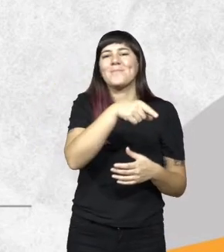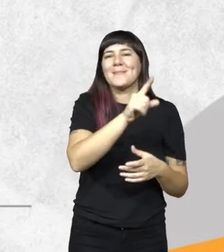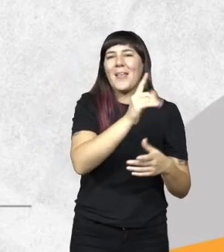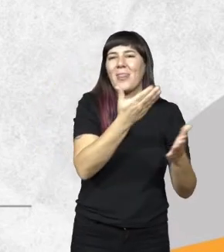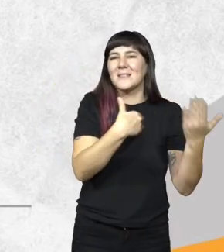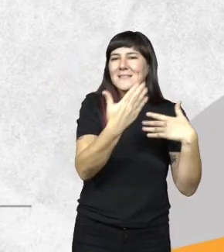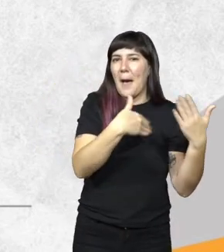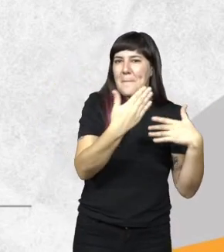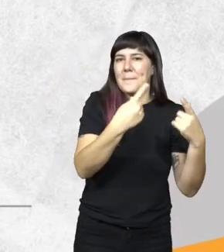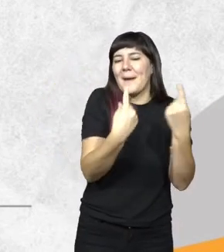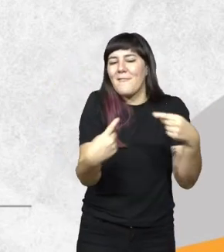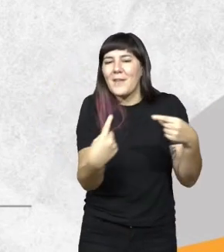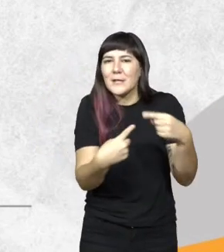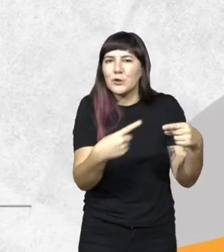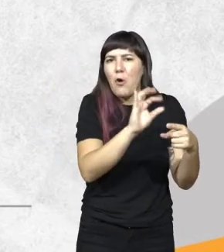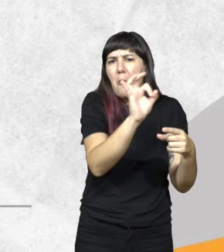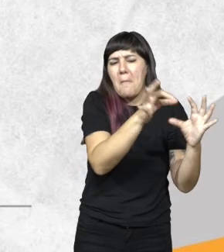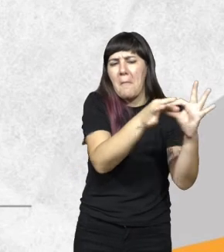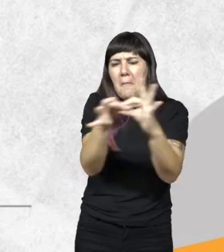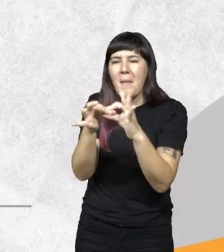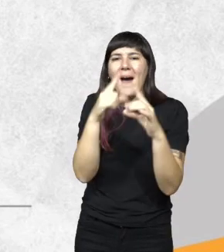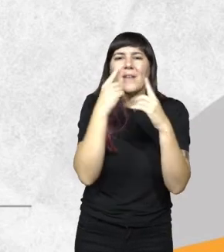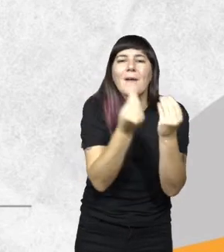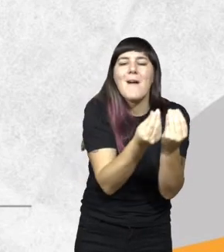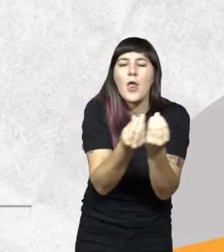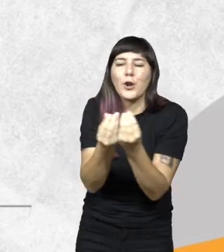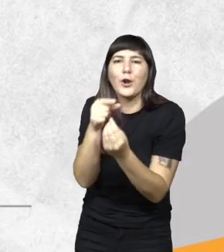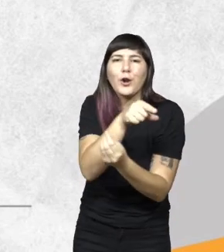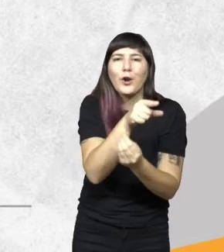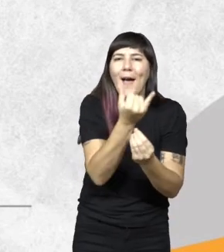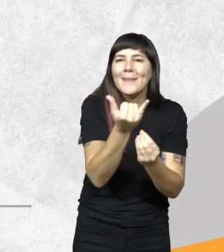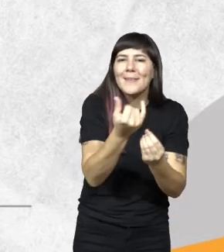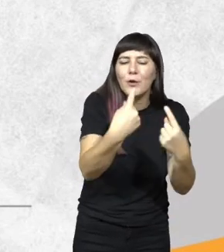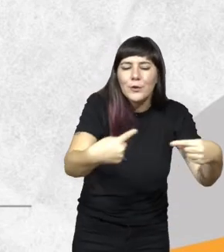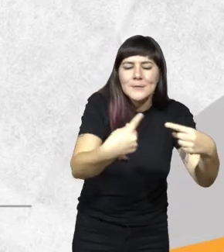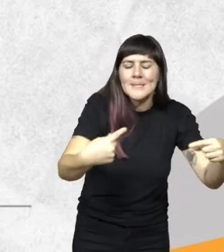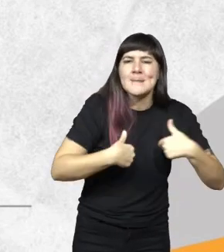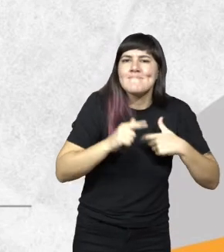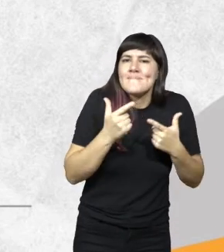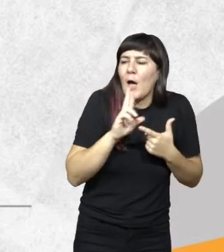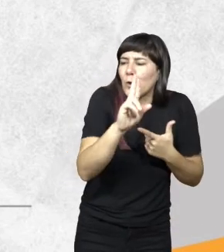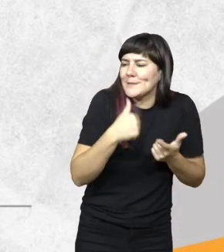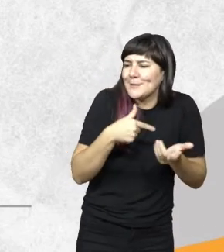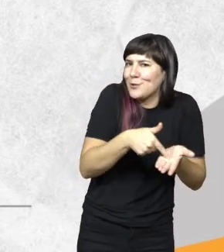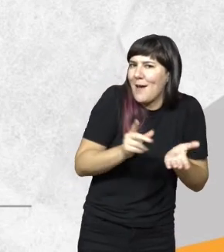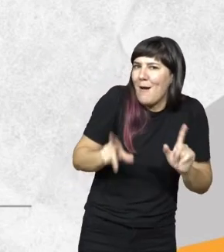trata varias de las fracciones o se conectan entre ellos para valorizar fracciones que no tienen en sus autorizaciones.